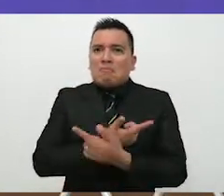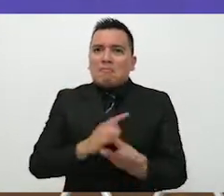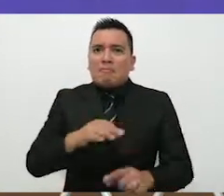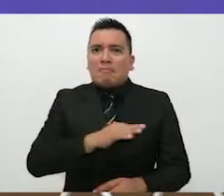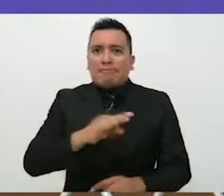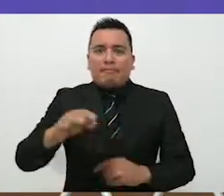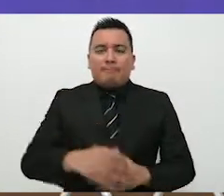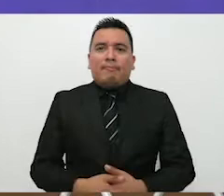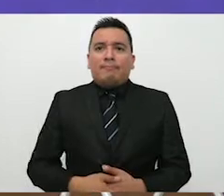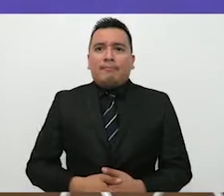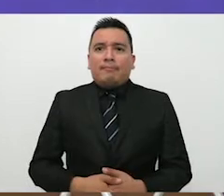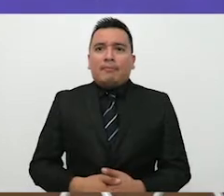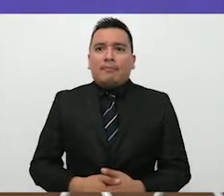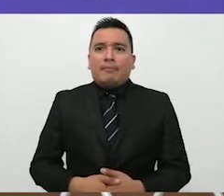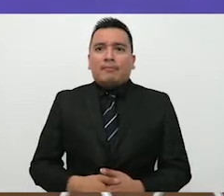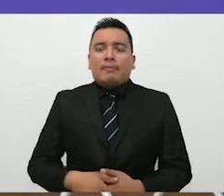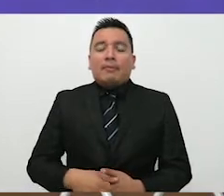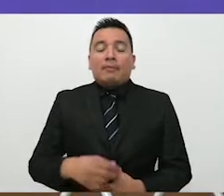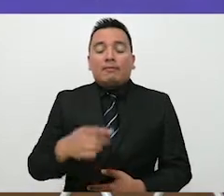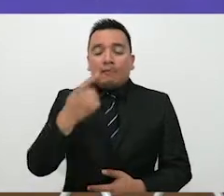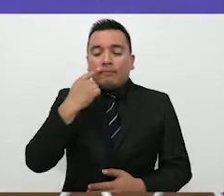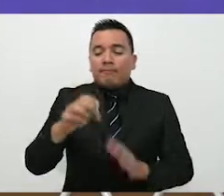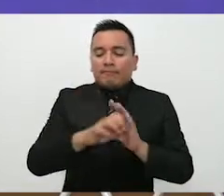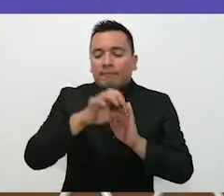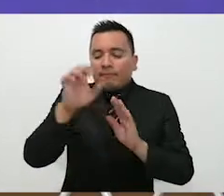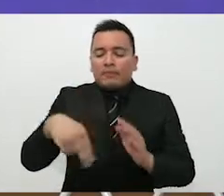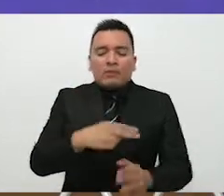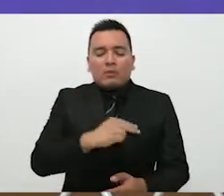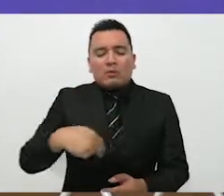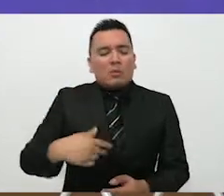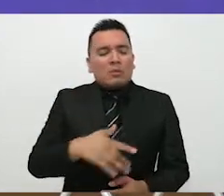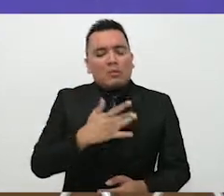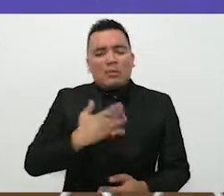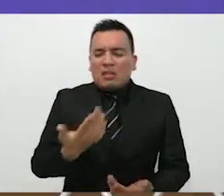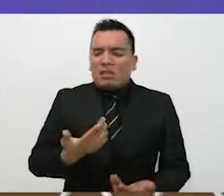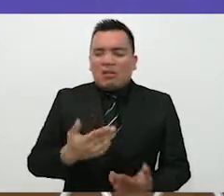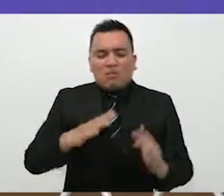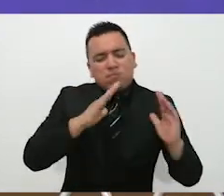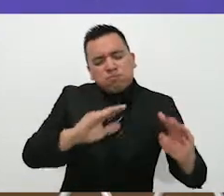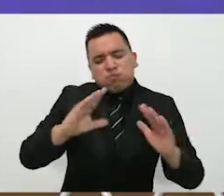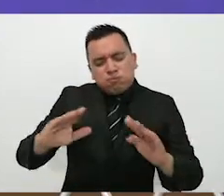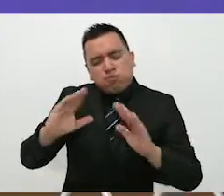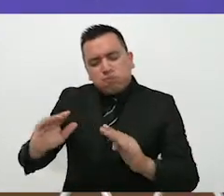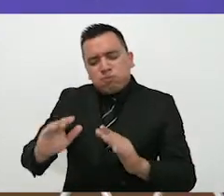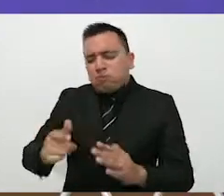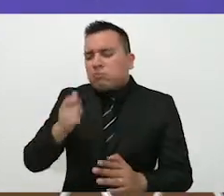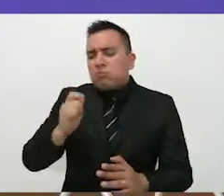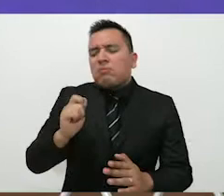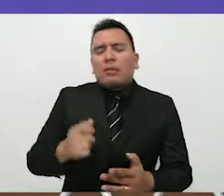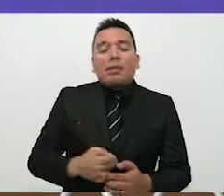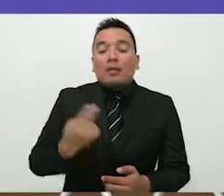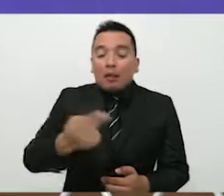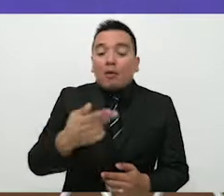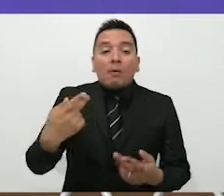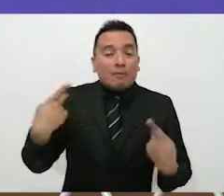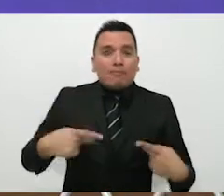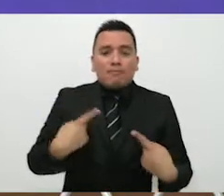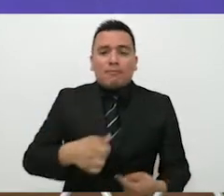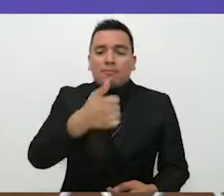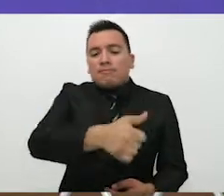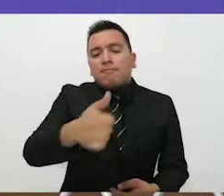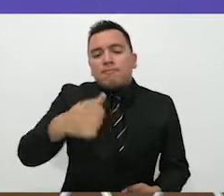educación, si partimos de un concepto como genérico de educación, pues educar es formar al ser humano. Cuando ya metemos este